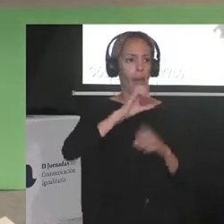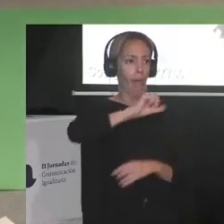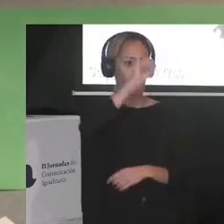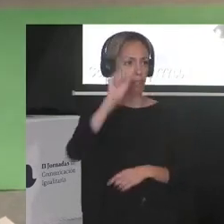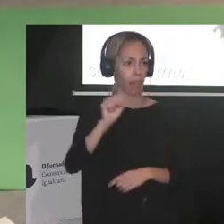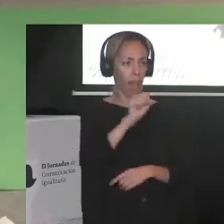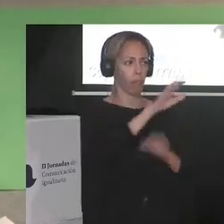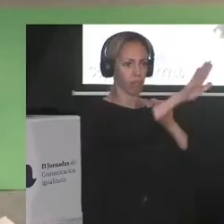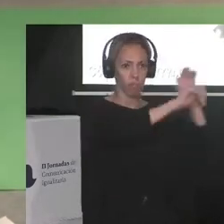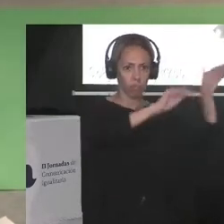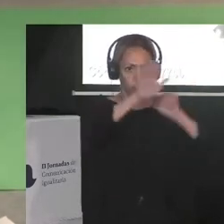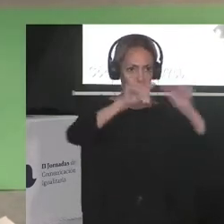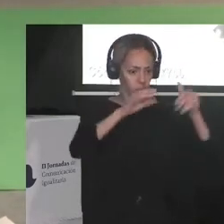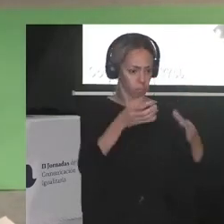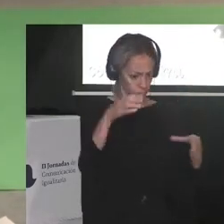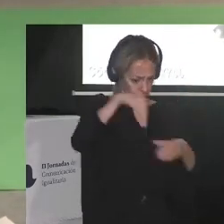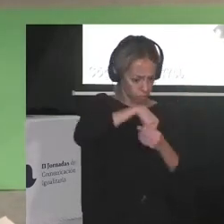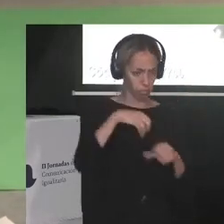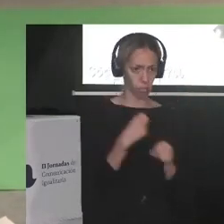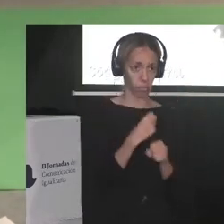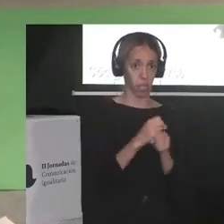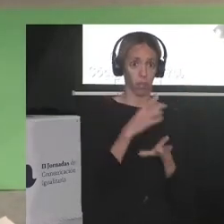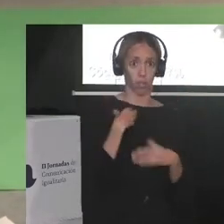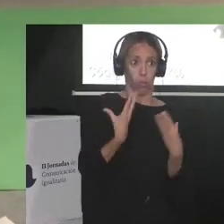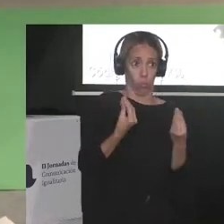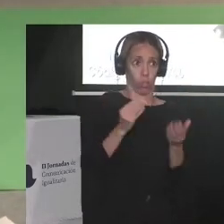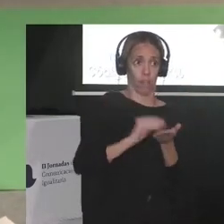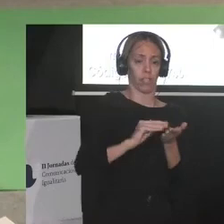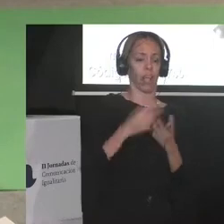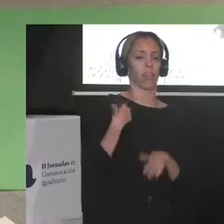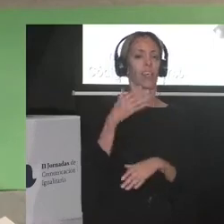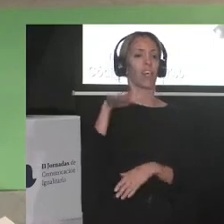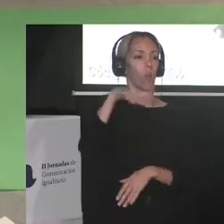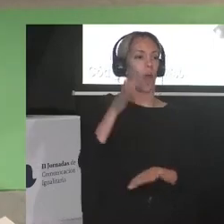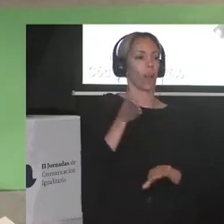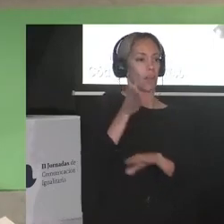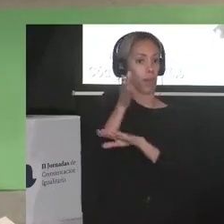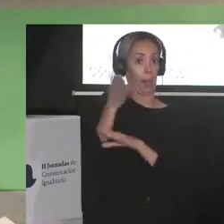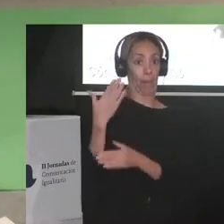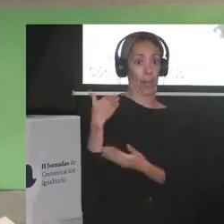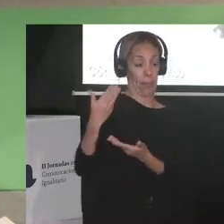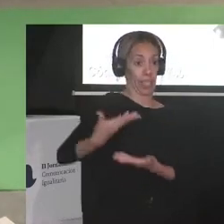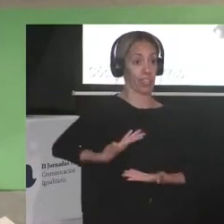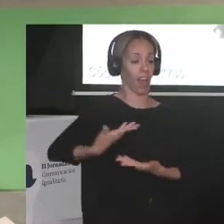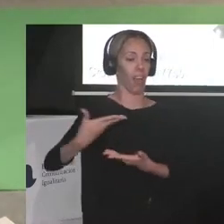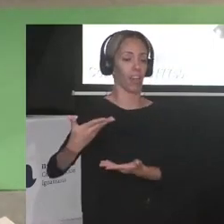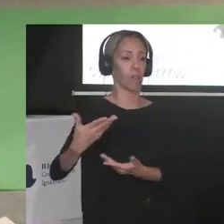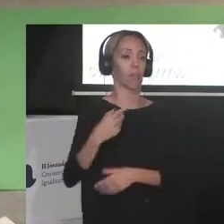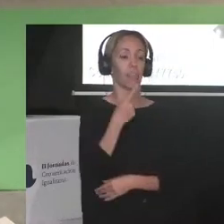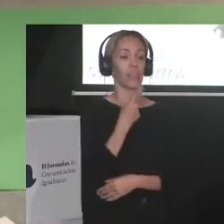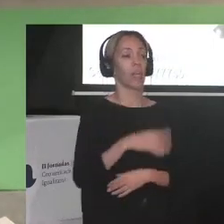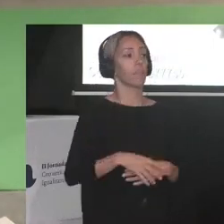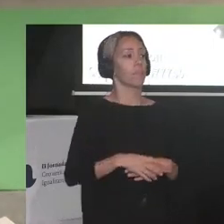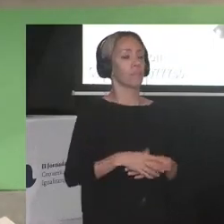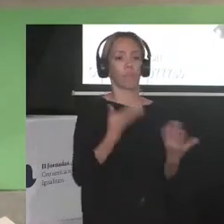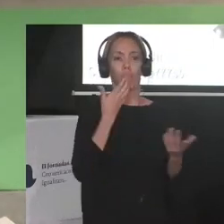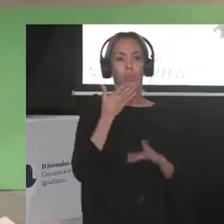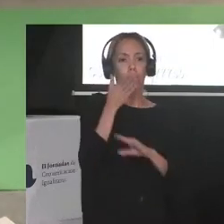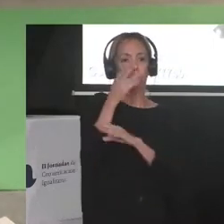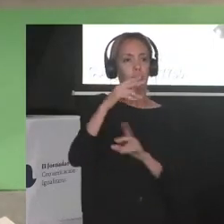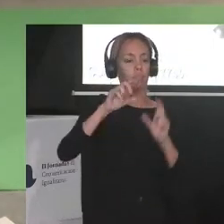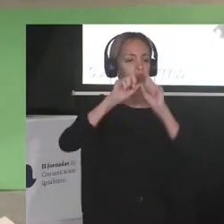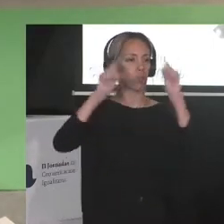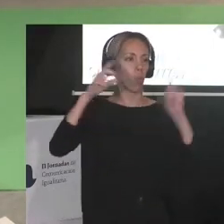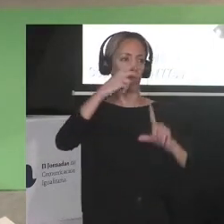que esto es algo que me pasa mucho, ¿no?, que últimamente me invitan a sitios y me dicen, ¿no?, pues en museos